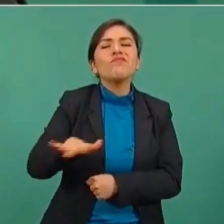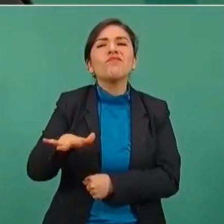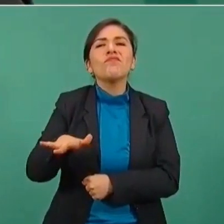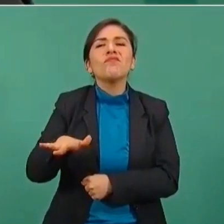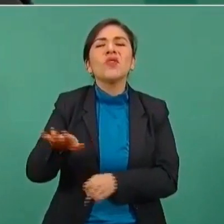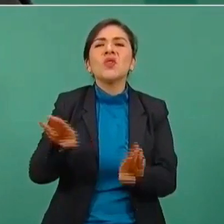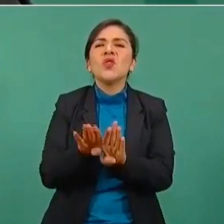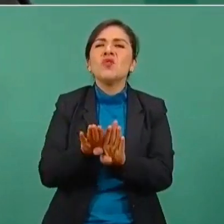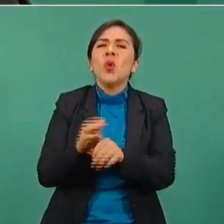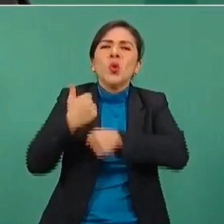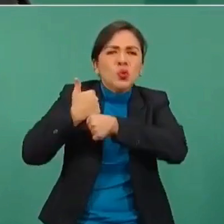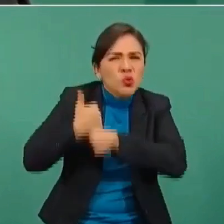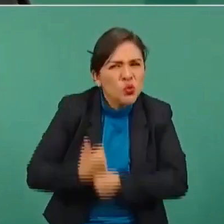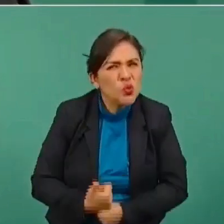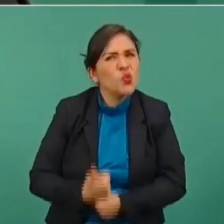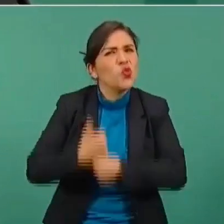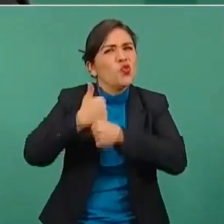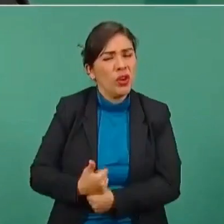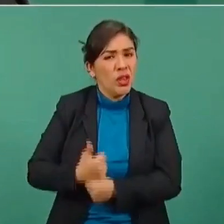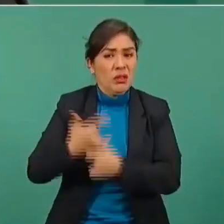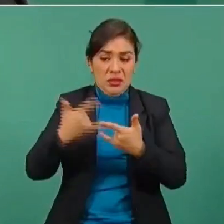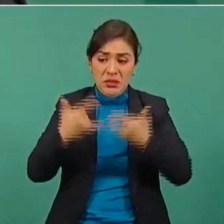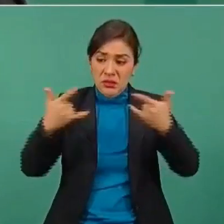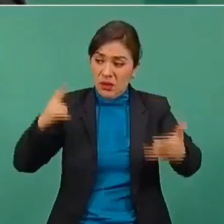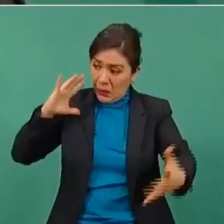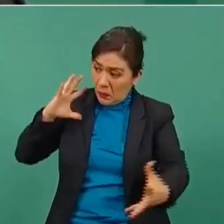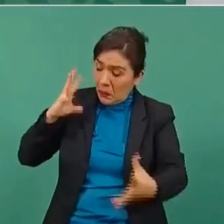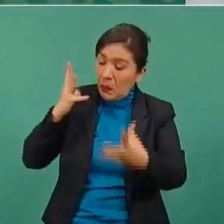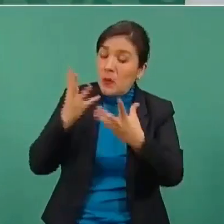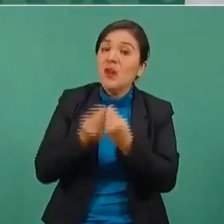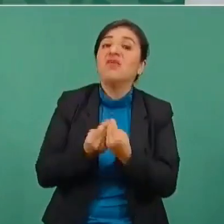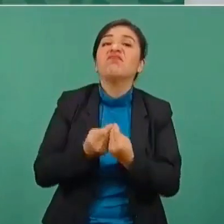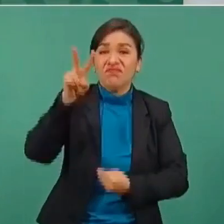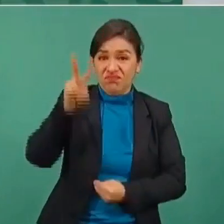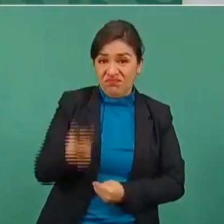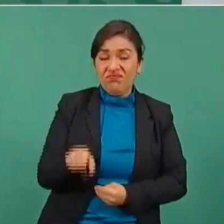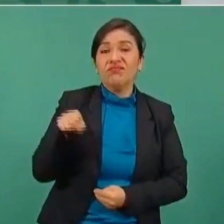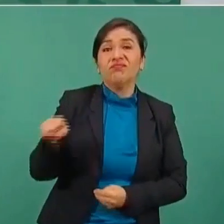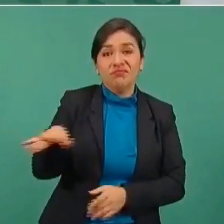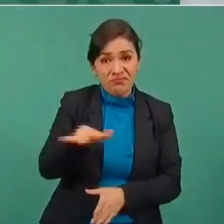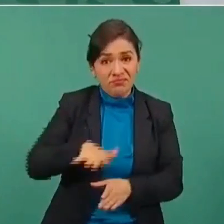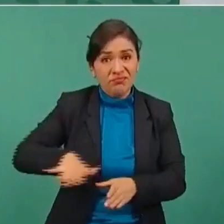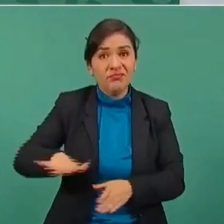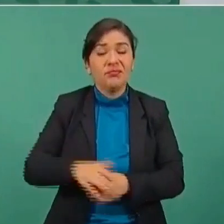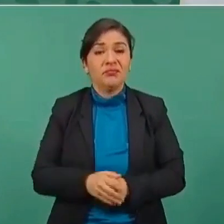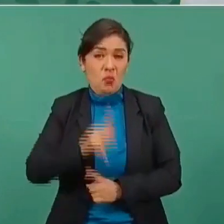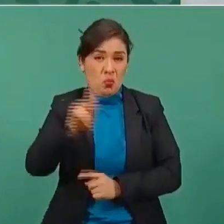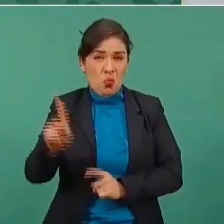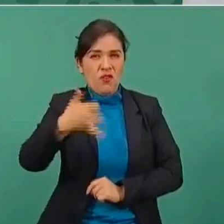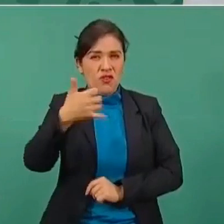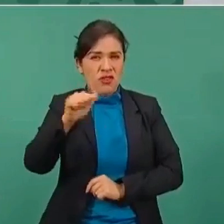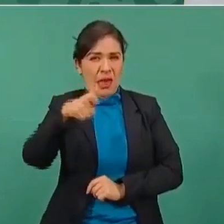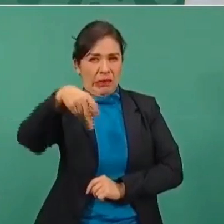reprimida en la historia, los yaquis.